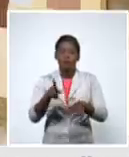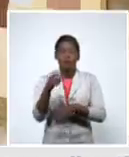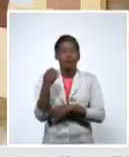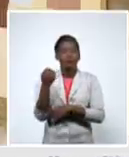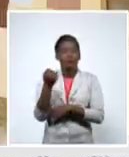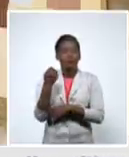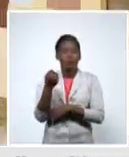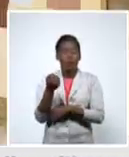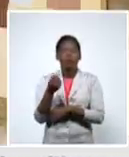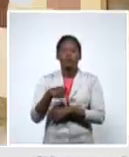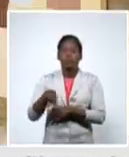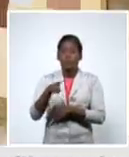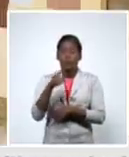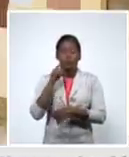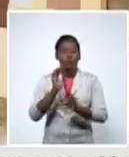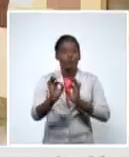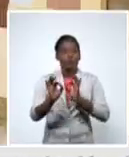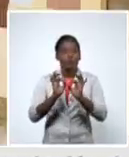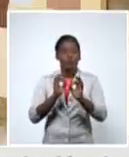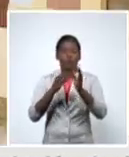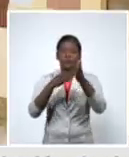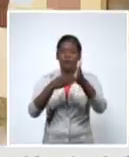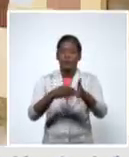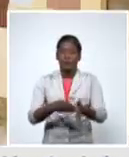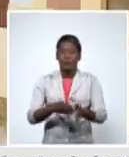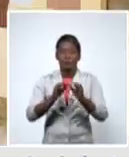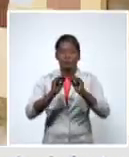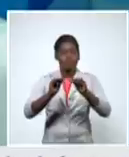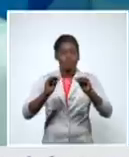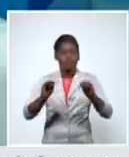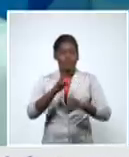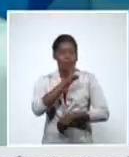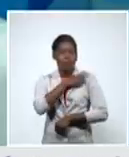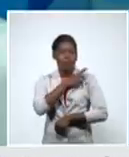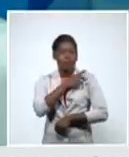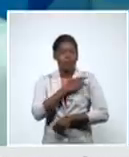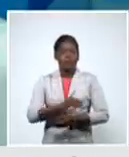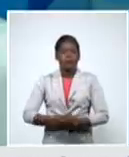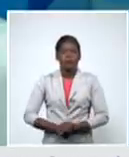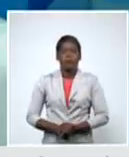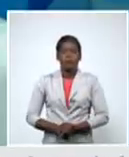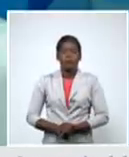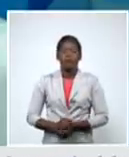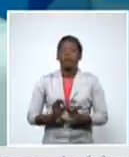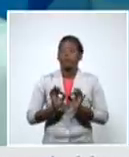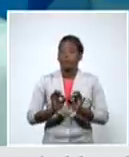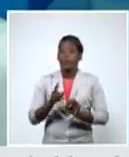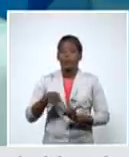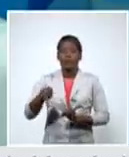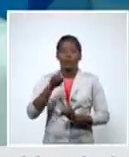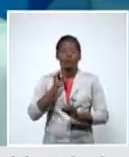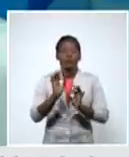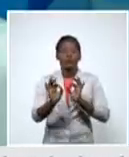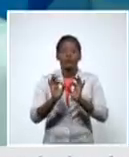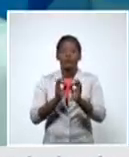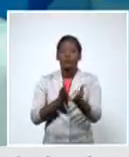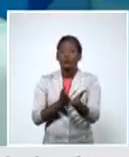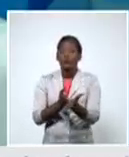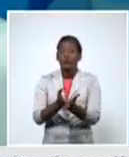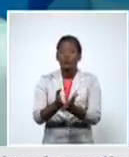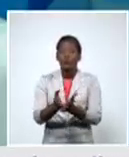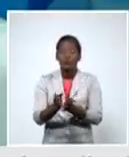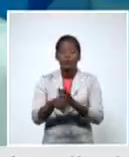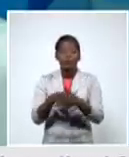rápidamente al organismo humano y puede ocasionar la muerte por lo que el llamado es a continuar siendo estrictos en el